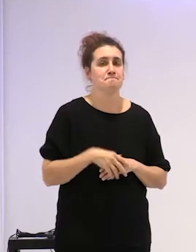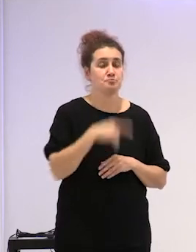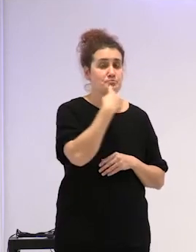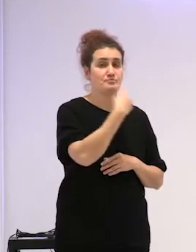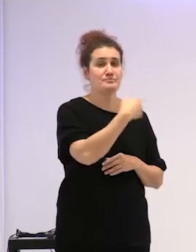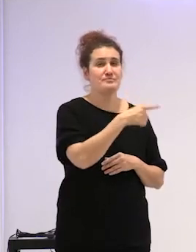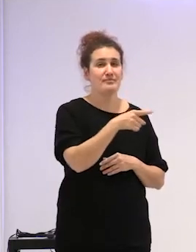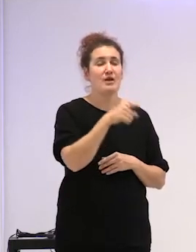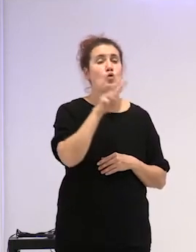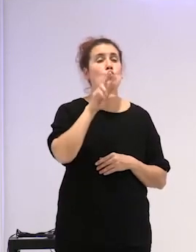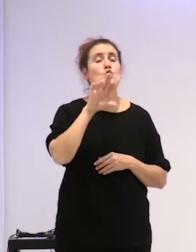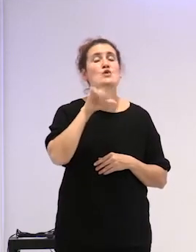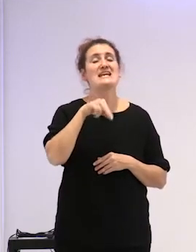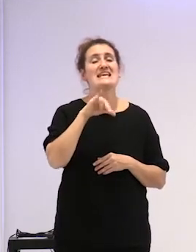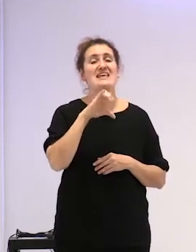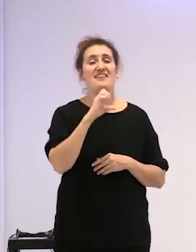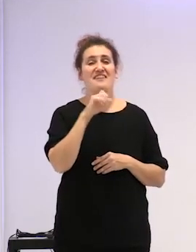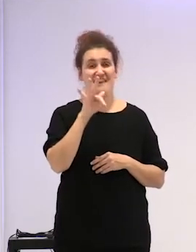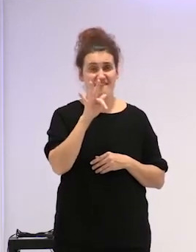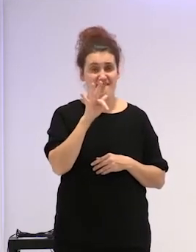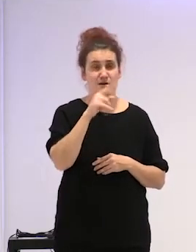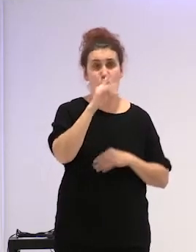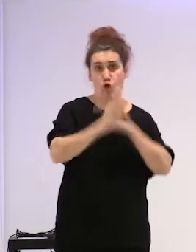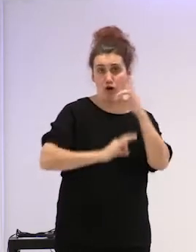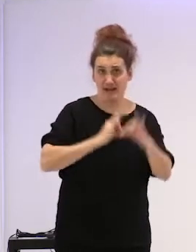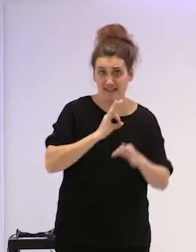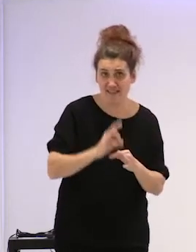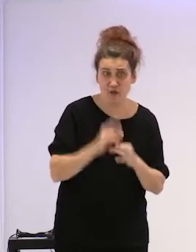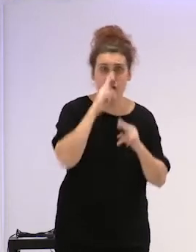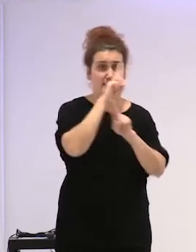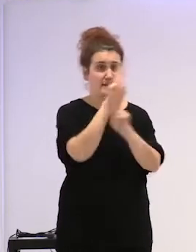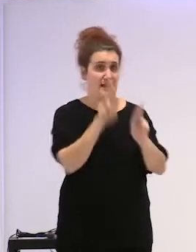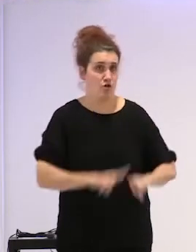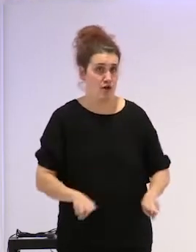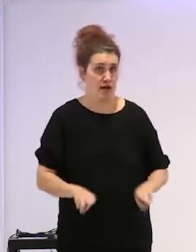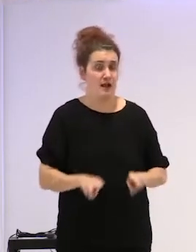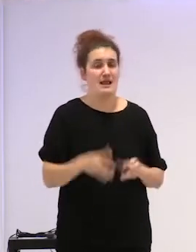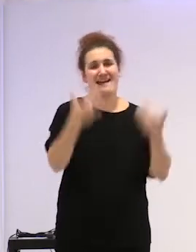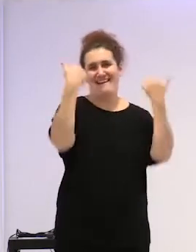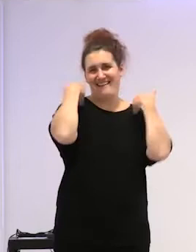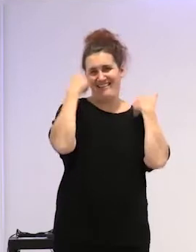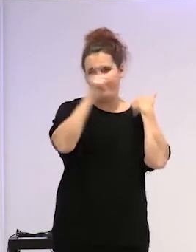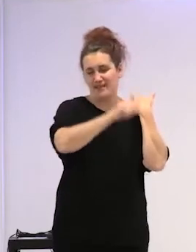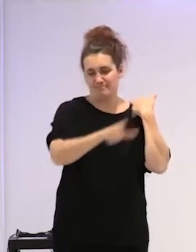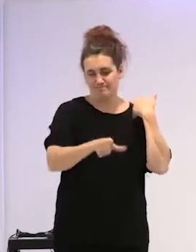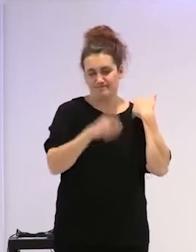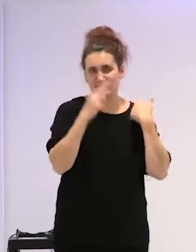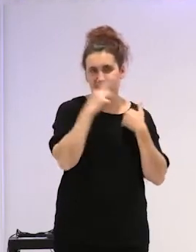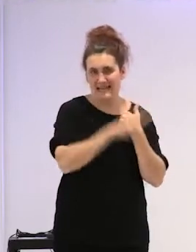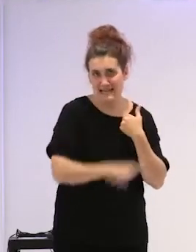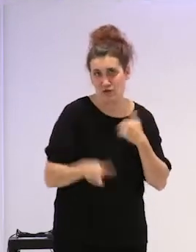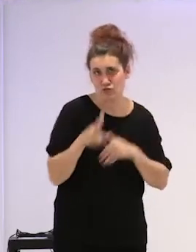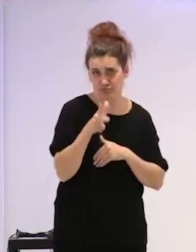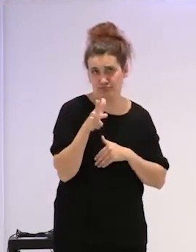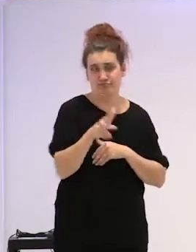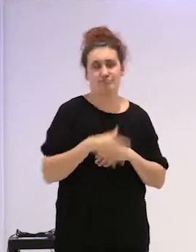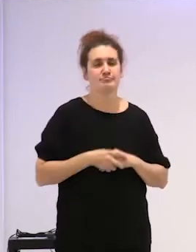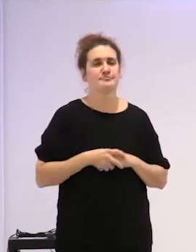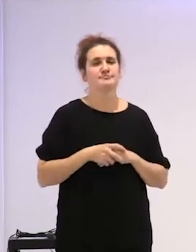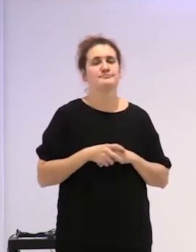Dice UNICEF, que es la organización internacional encargada de velar por los derechos de la infancia,